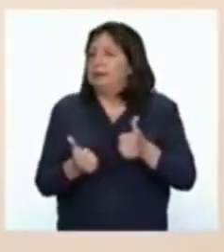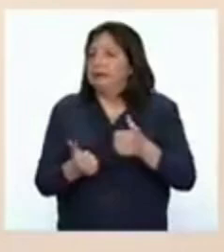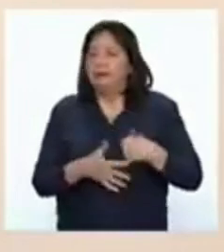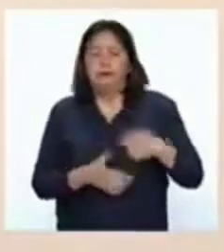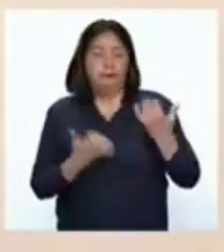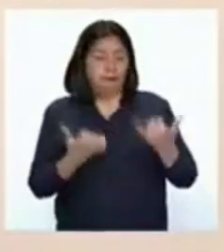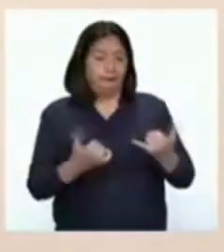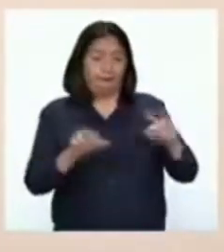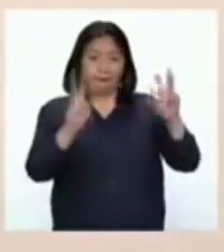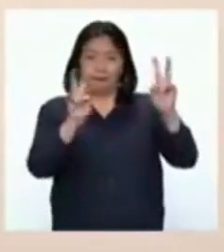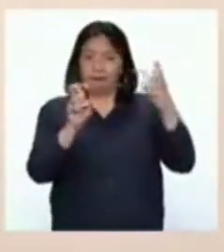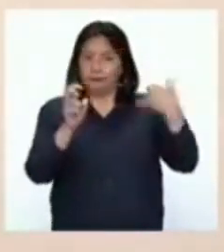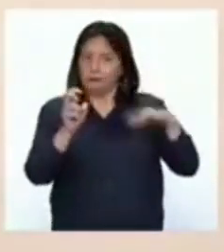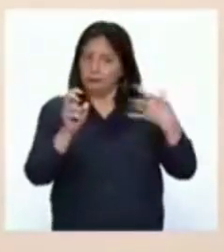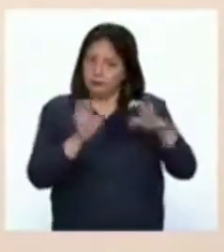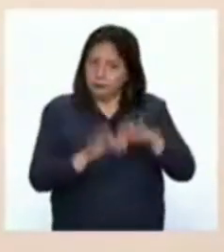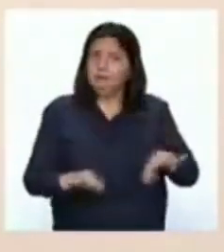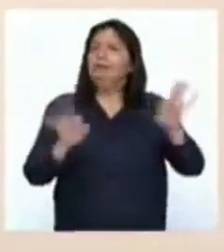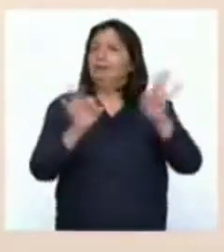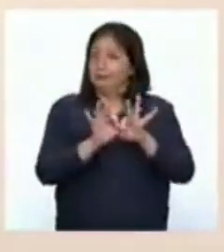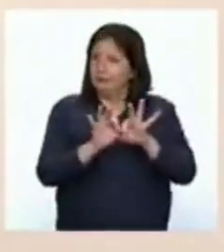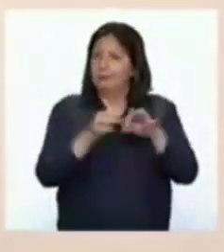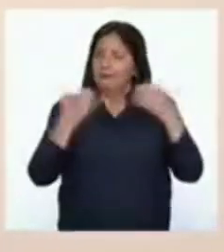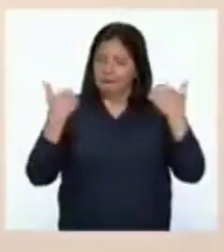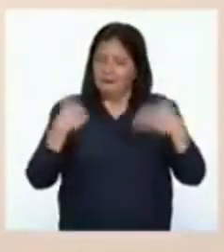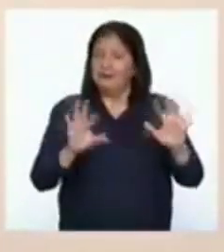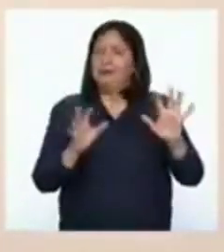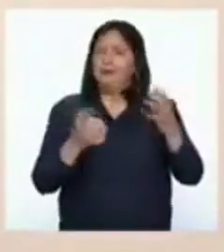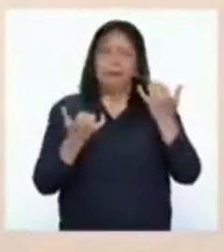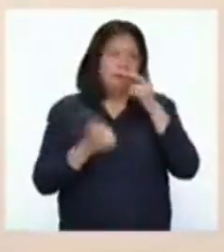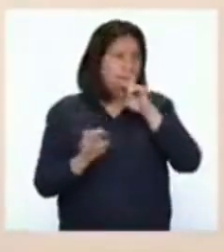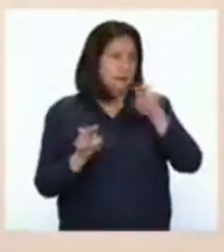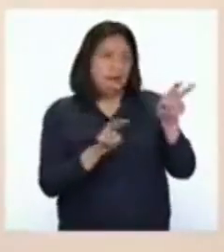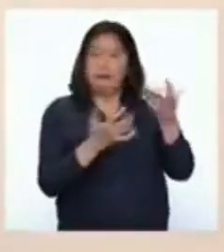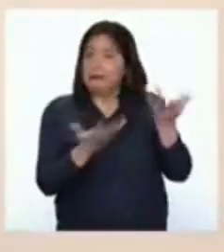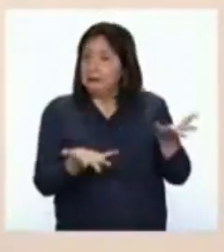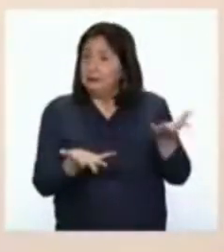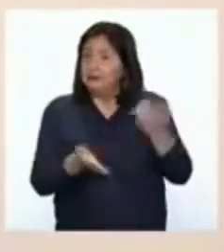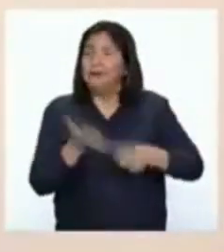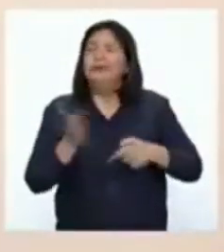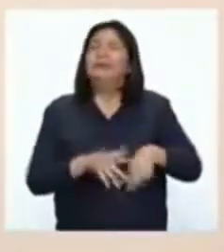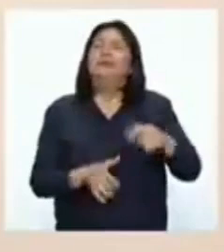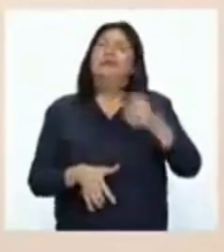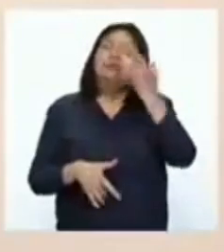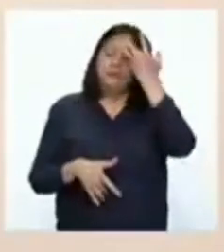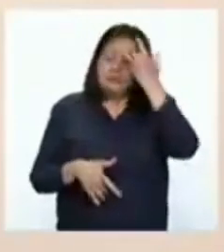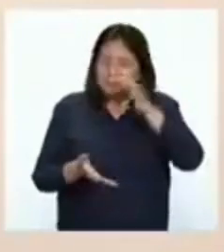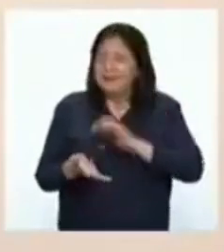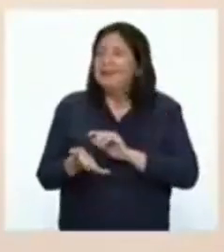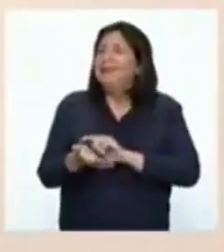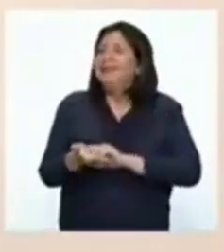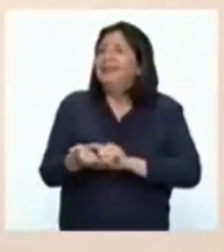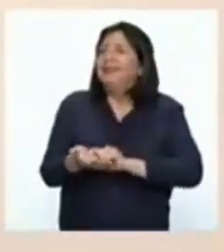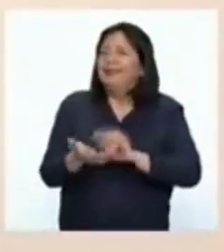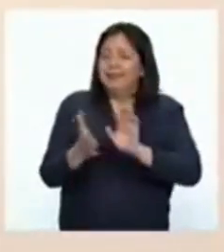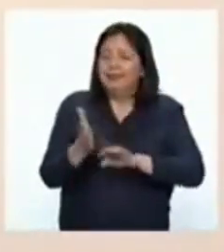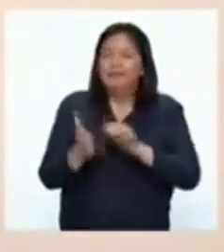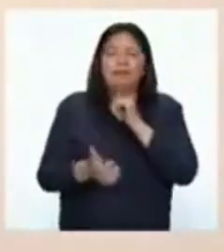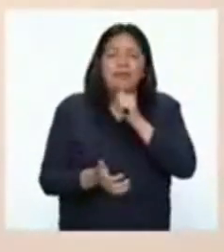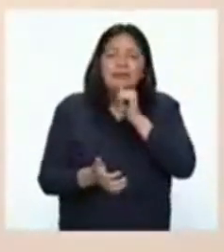hoy vamos a tocar un tema importante que ya lo estamos viendo en el programa, que es la anemia por falta de hierro.